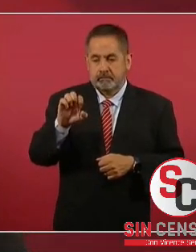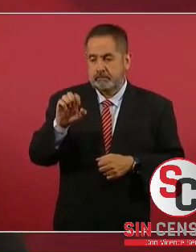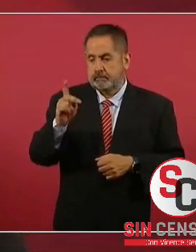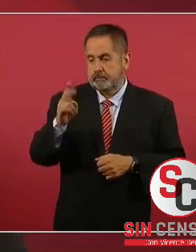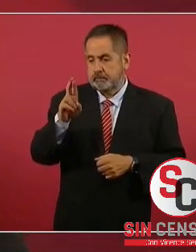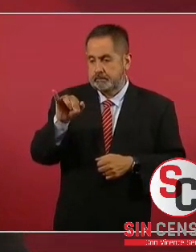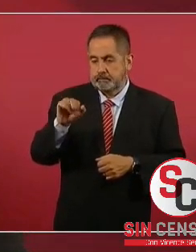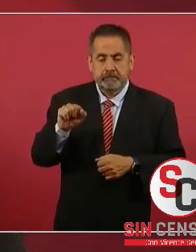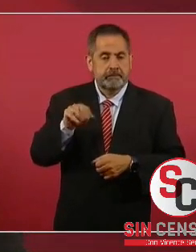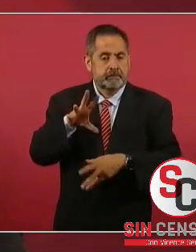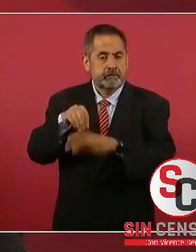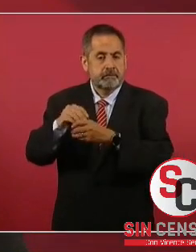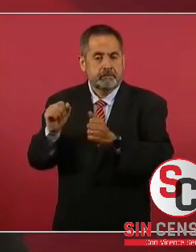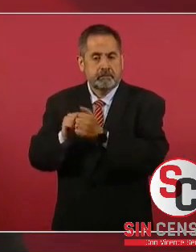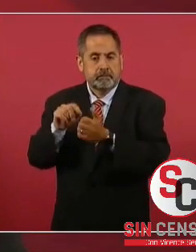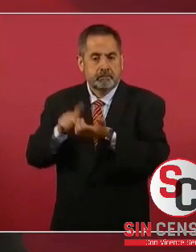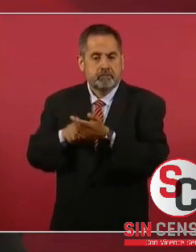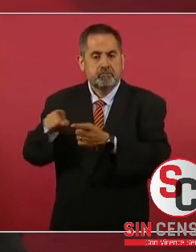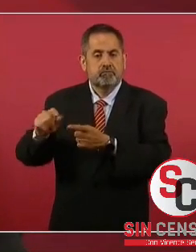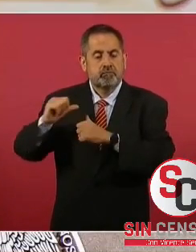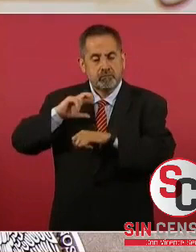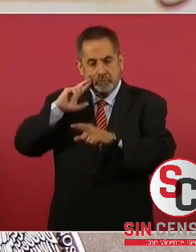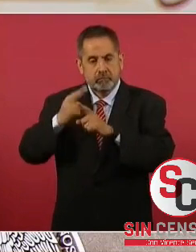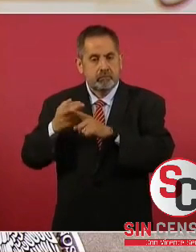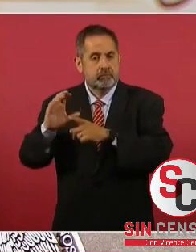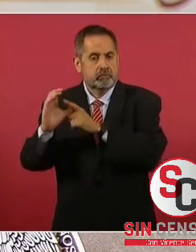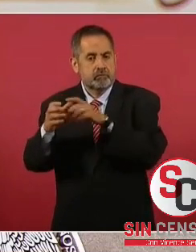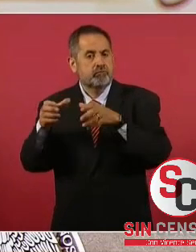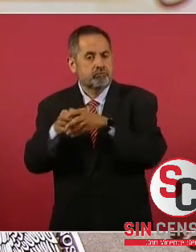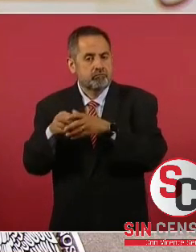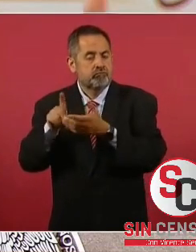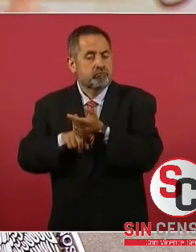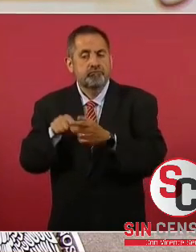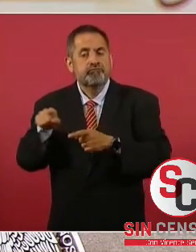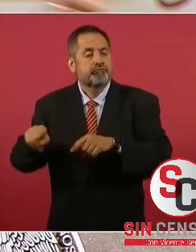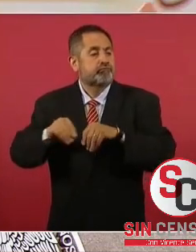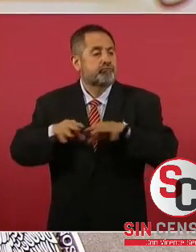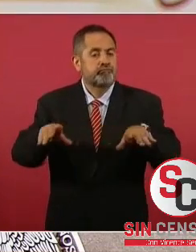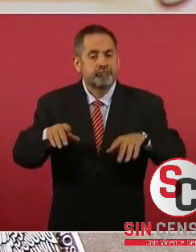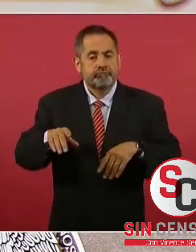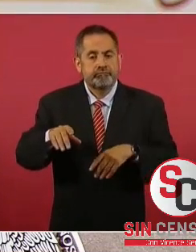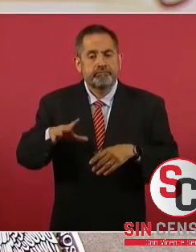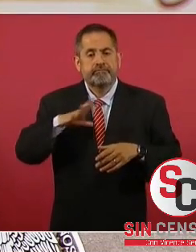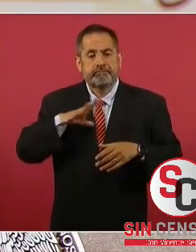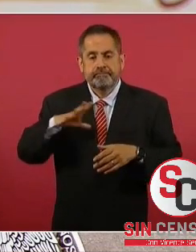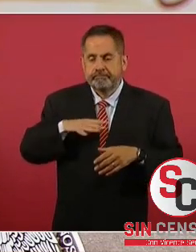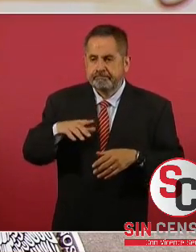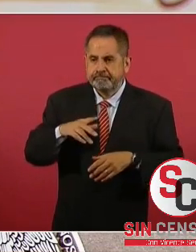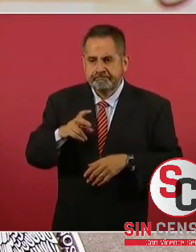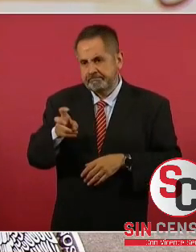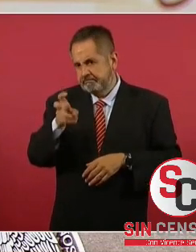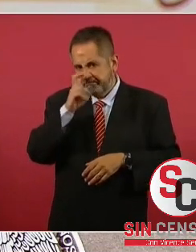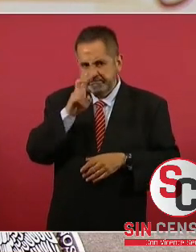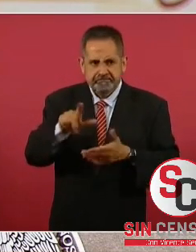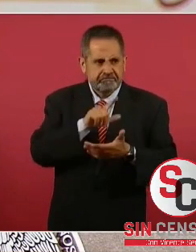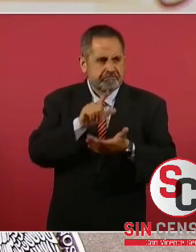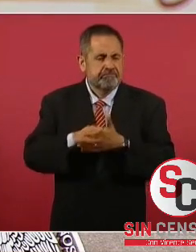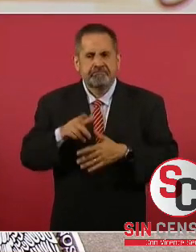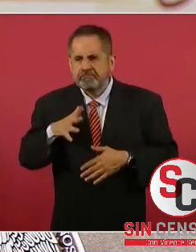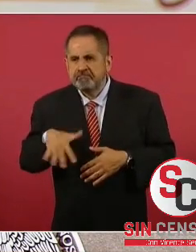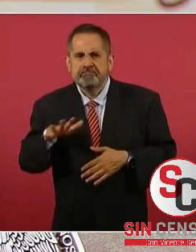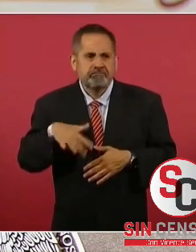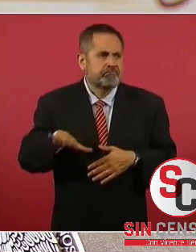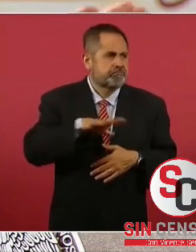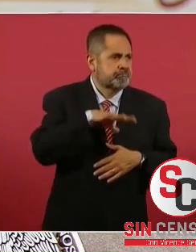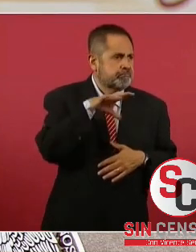de su Comisión de Operación Sanitaria, tiene centros dispositivos, centros operativos